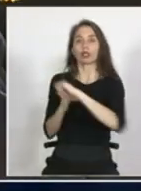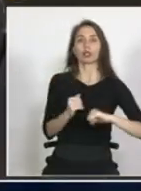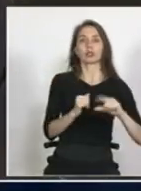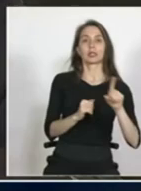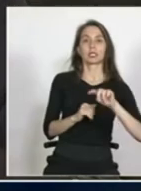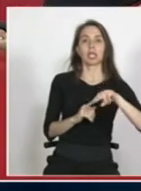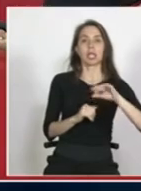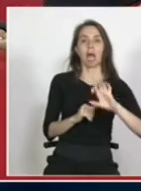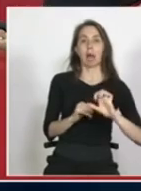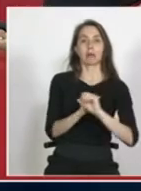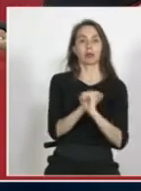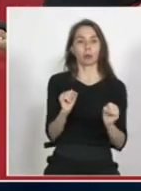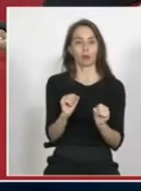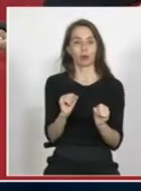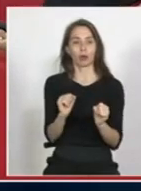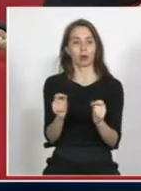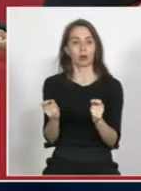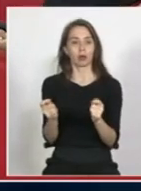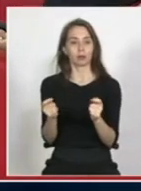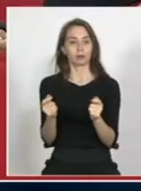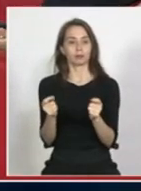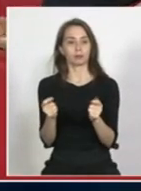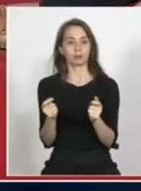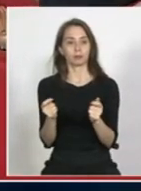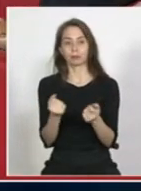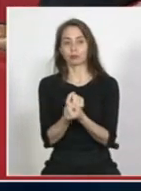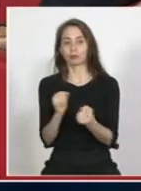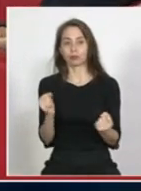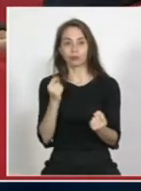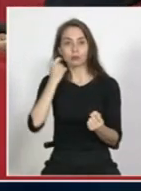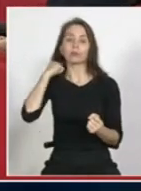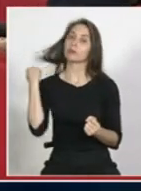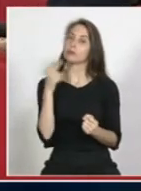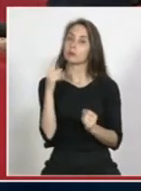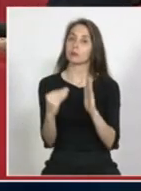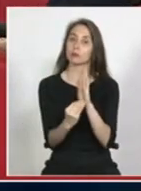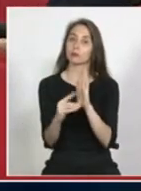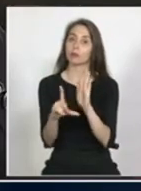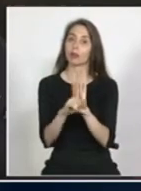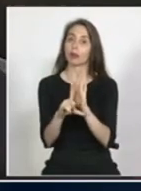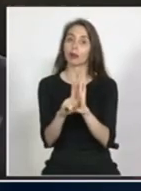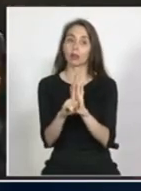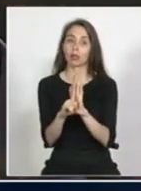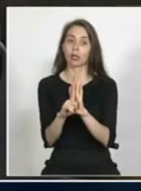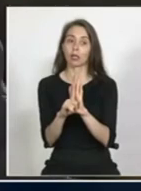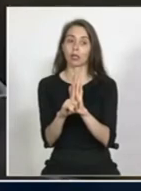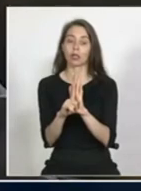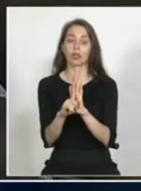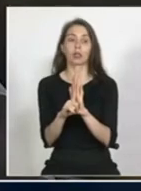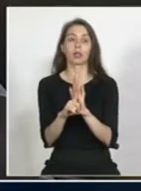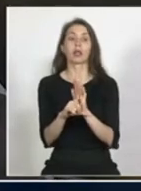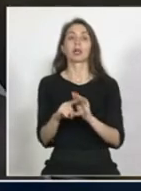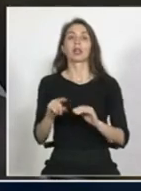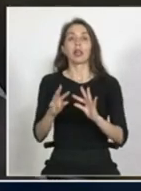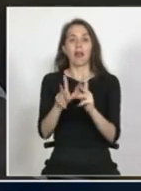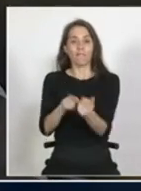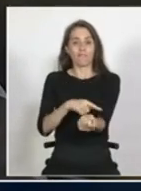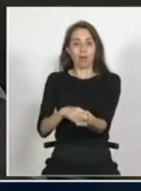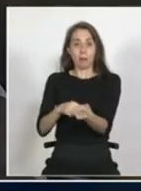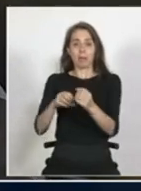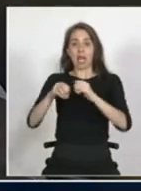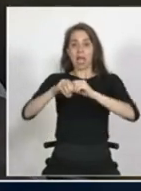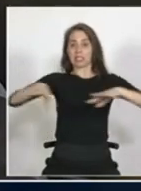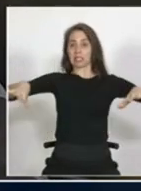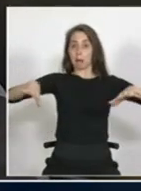parecido a un como alguien rap no, además ya se ha establecido la ley de los trabajadores migratorios no se puede separar la familia de artículo 10